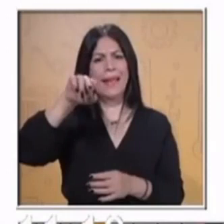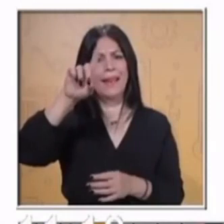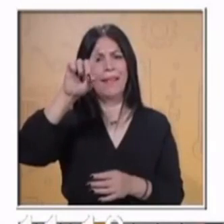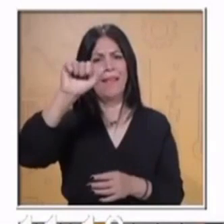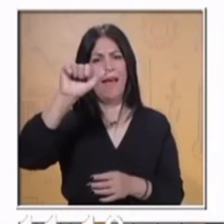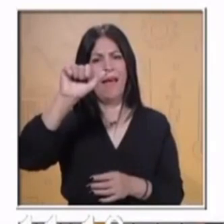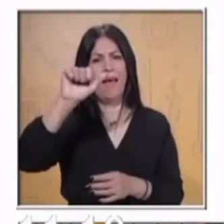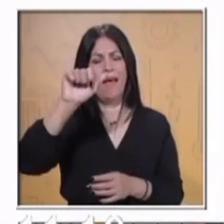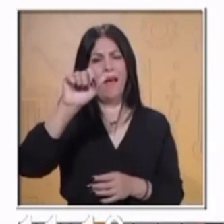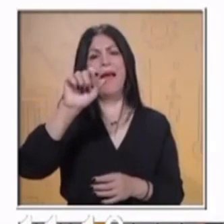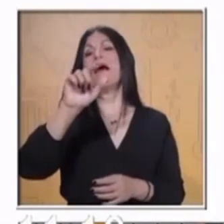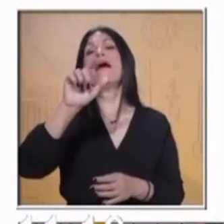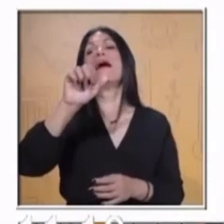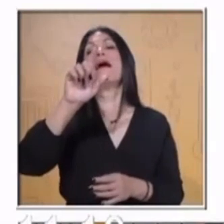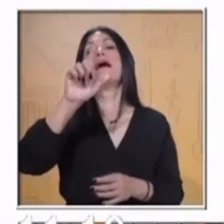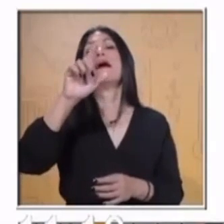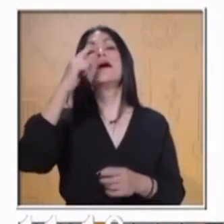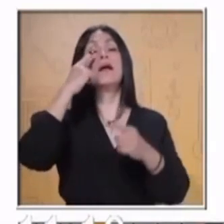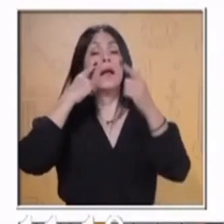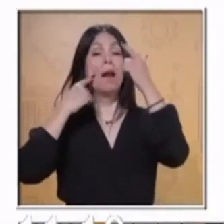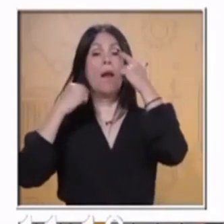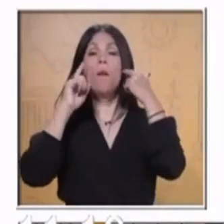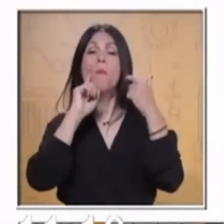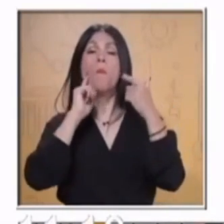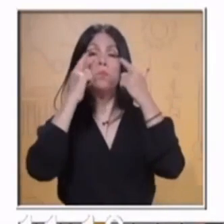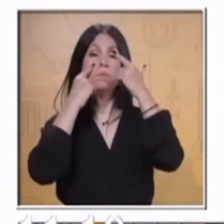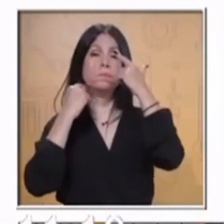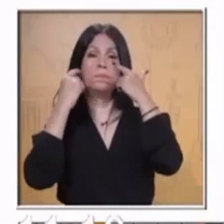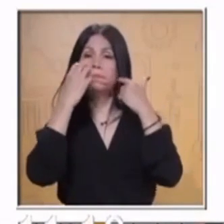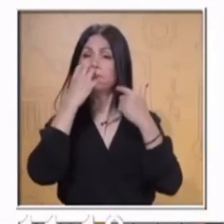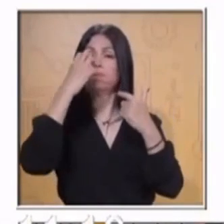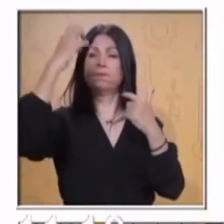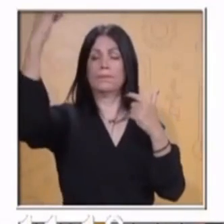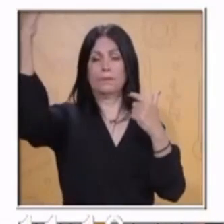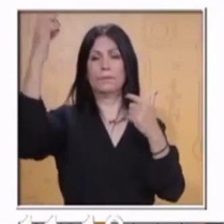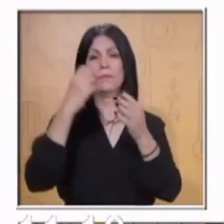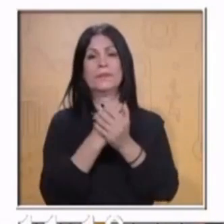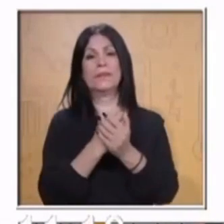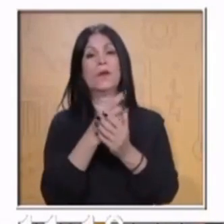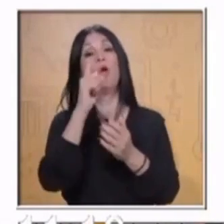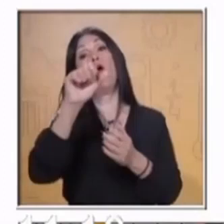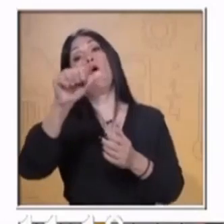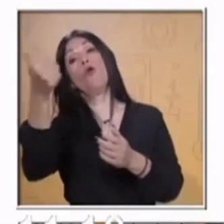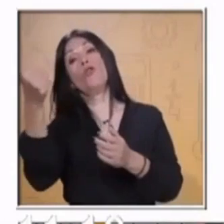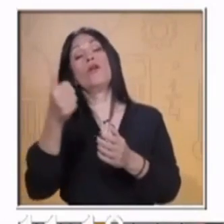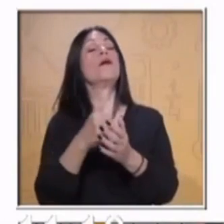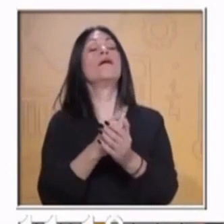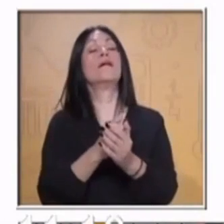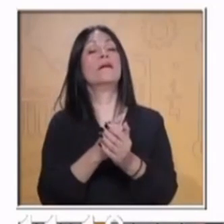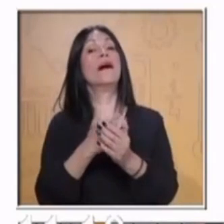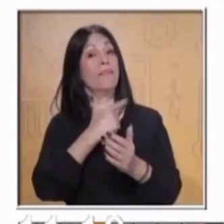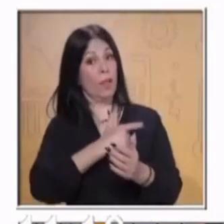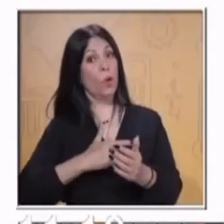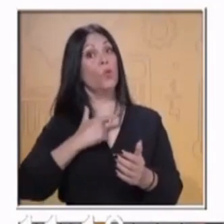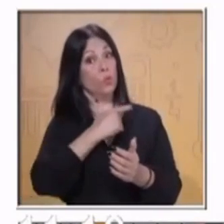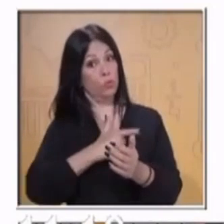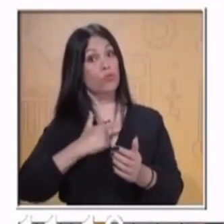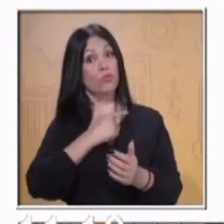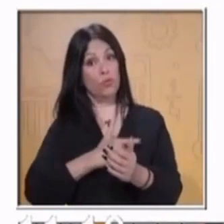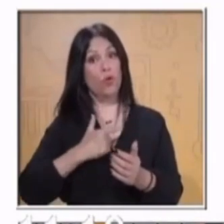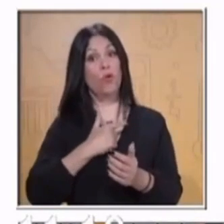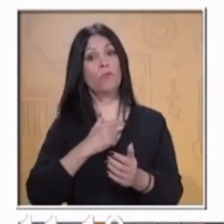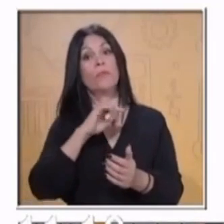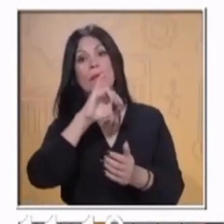no. Número tres. ¿Te gustó? Te gustó, es otra pregunta